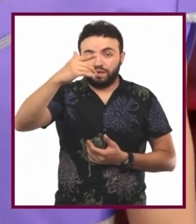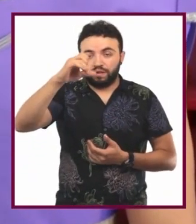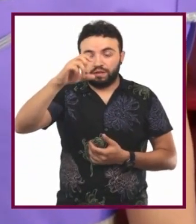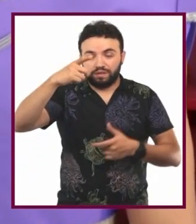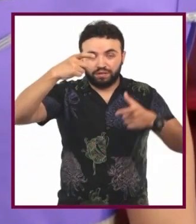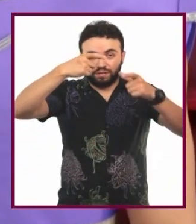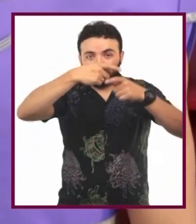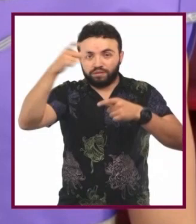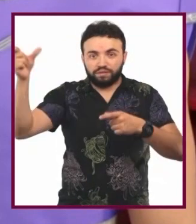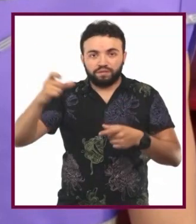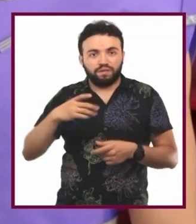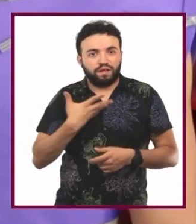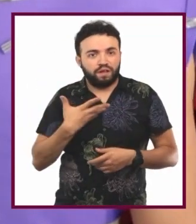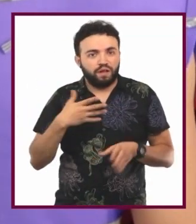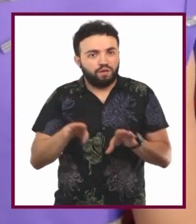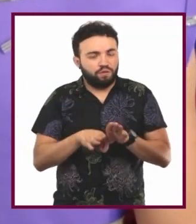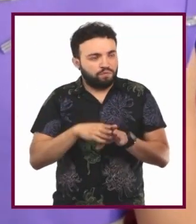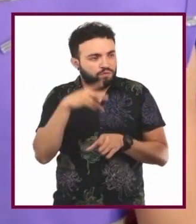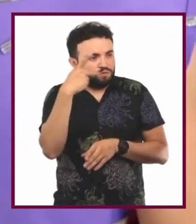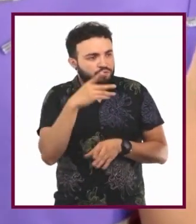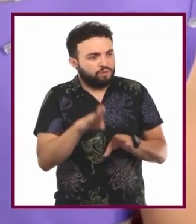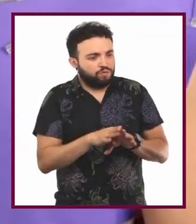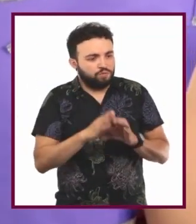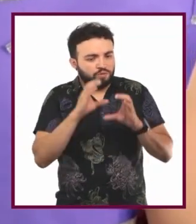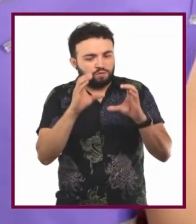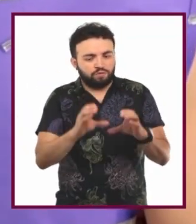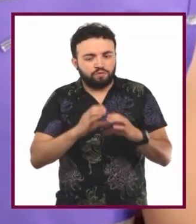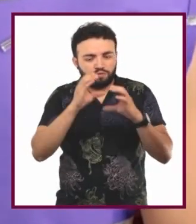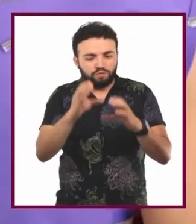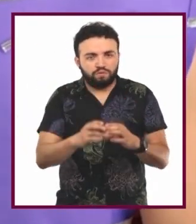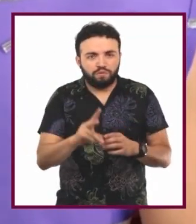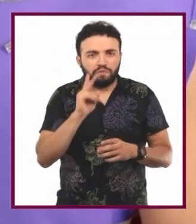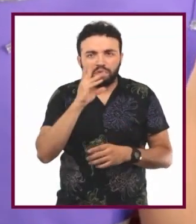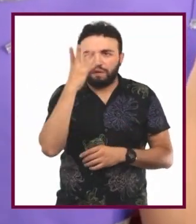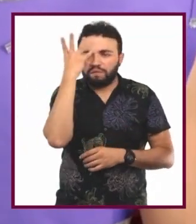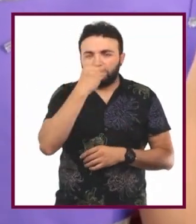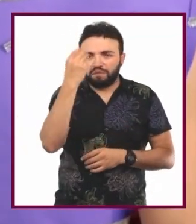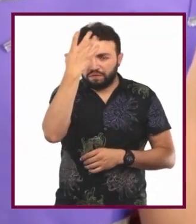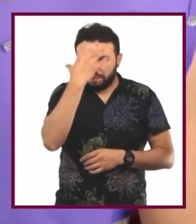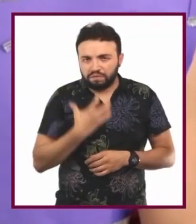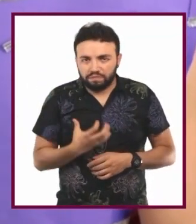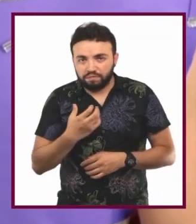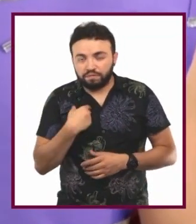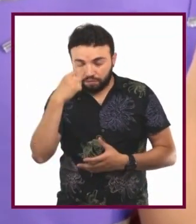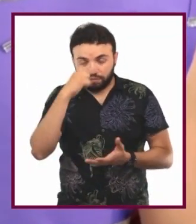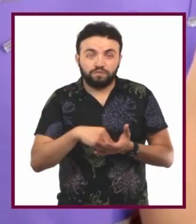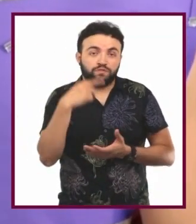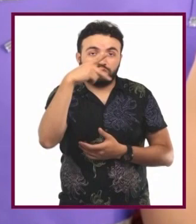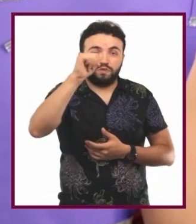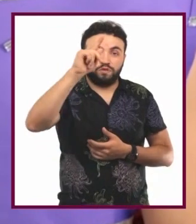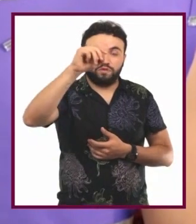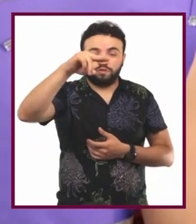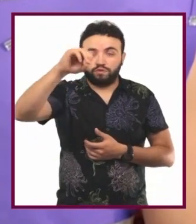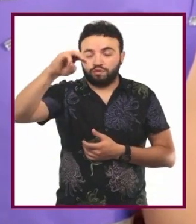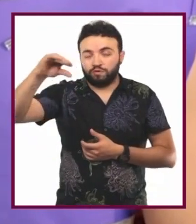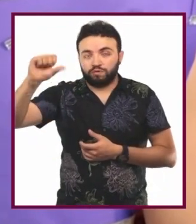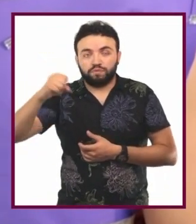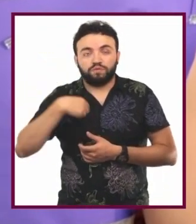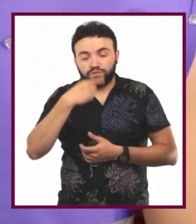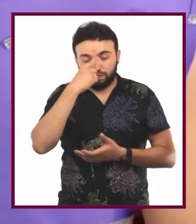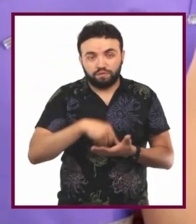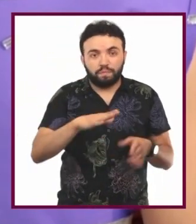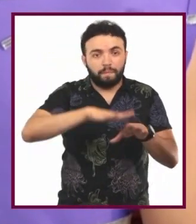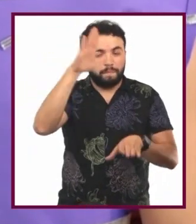para mantenerse súper bien cuidadas y verse radiantes en todo el universo y deben ser muy autónomas. Seguro son más